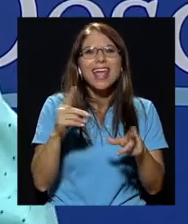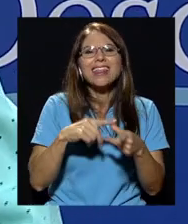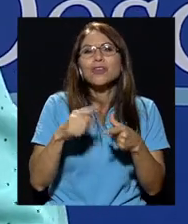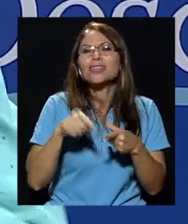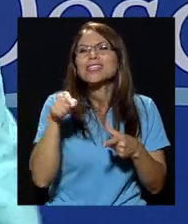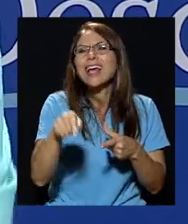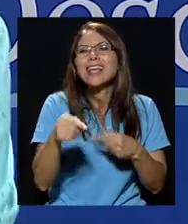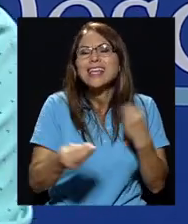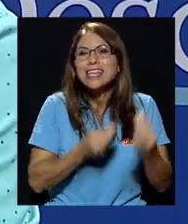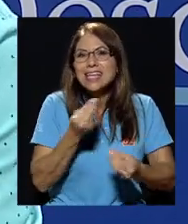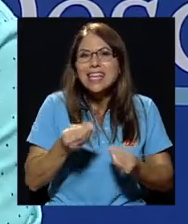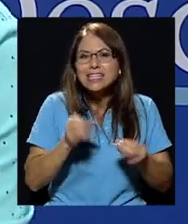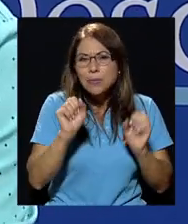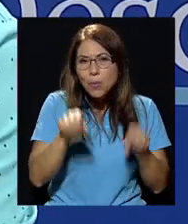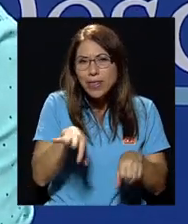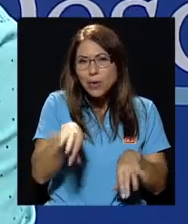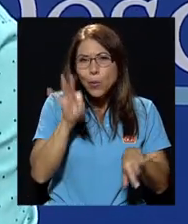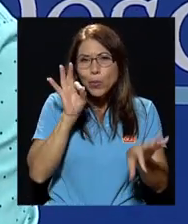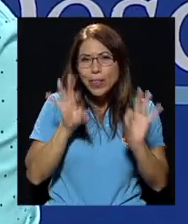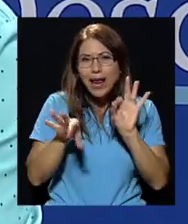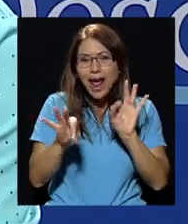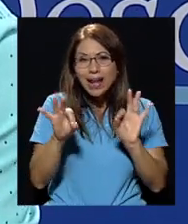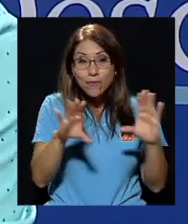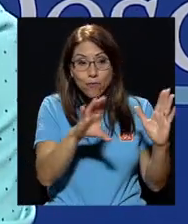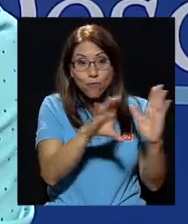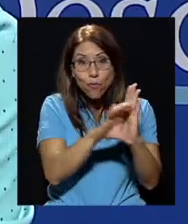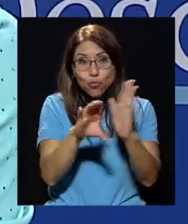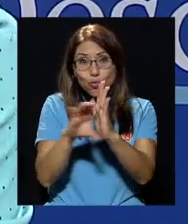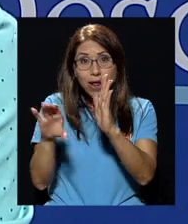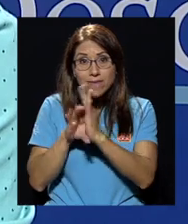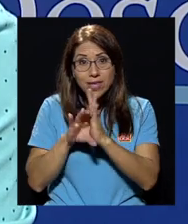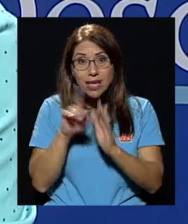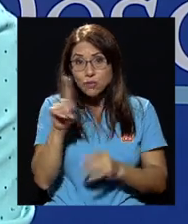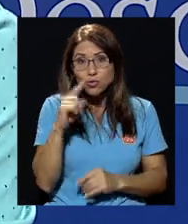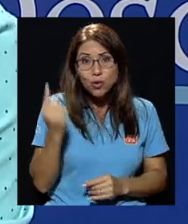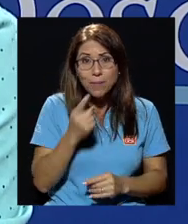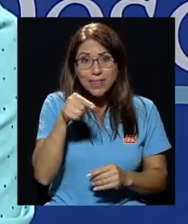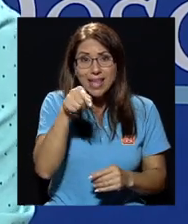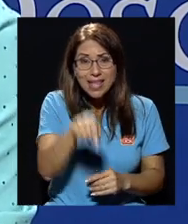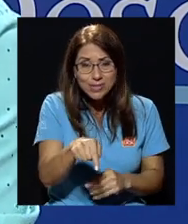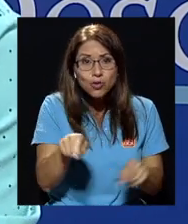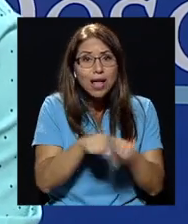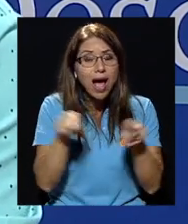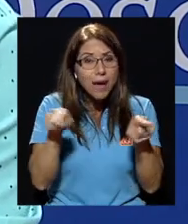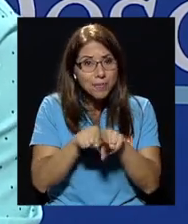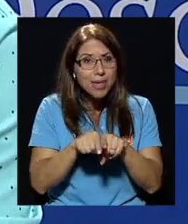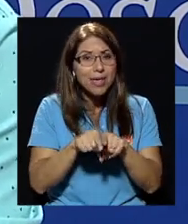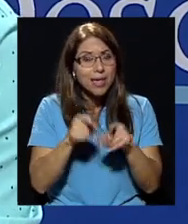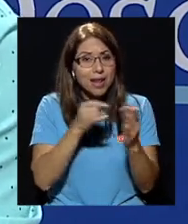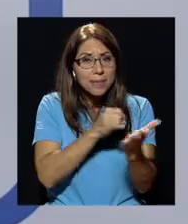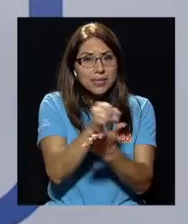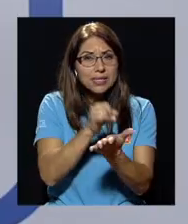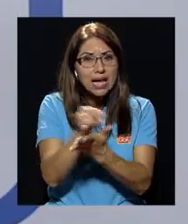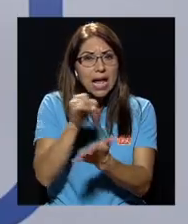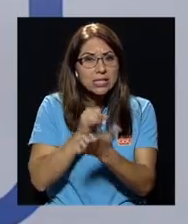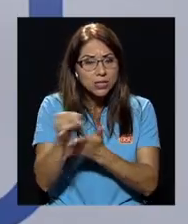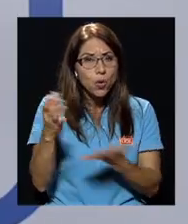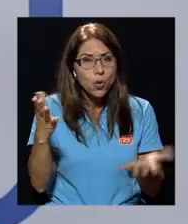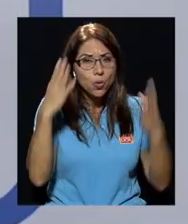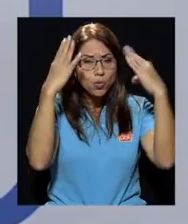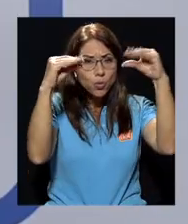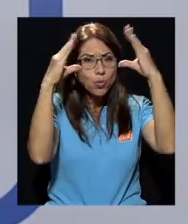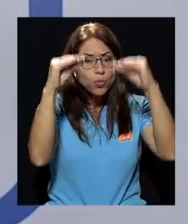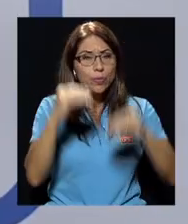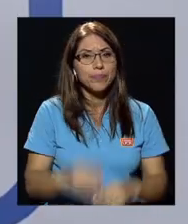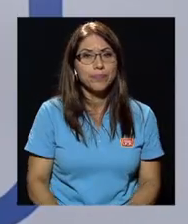esta edición del 2018? No solo las fotografías y el rescate que ustedes hacen visual, sino también en la parte de investigación. Sí,